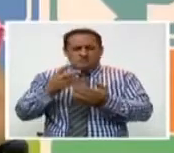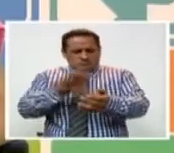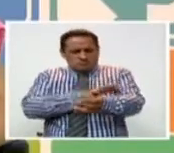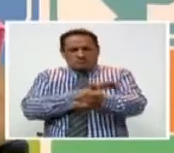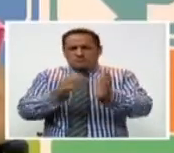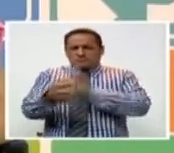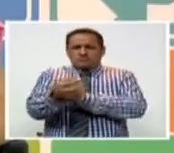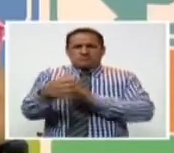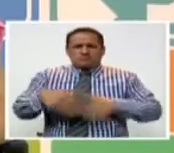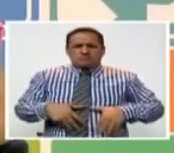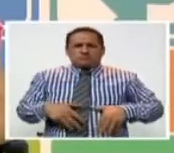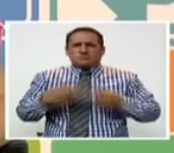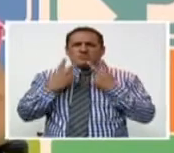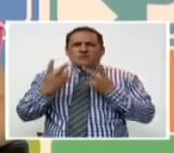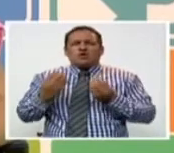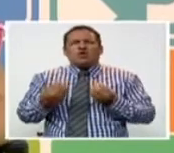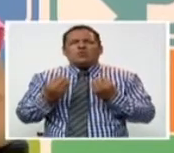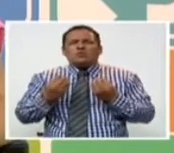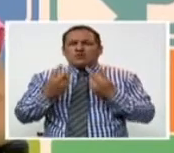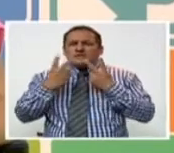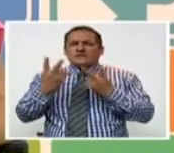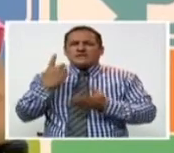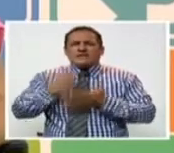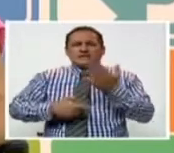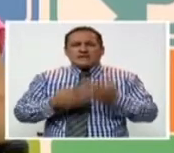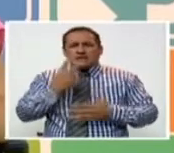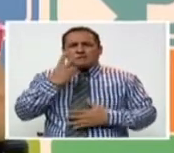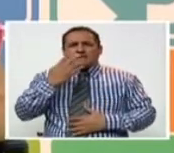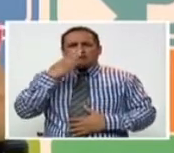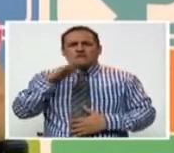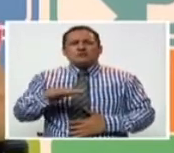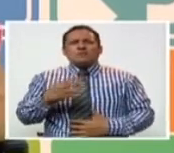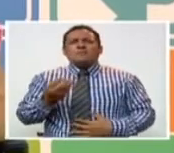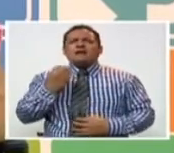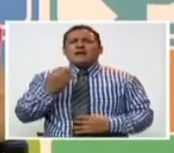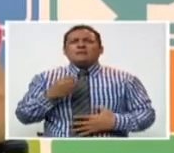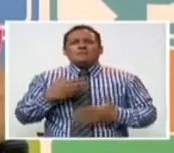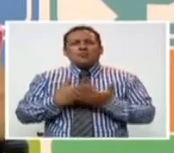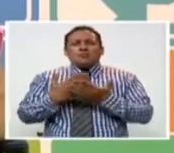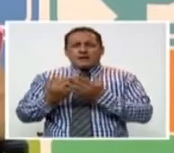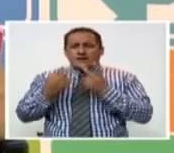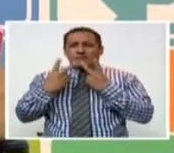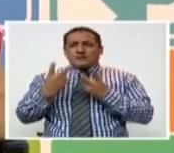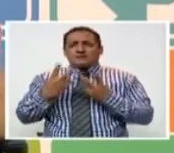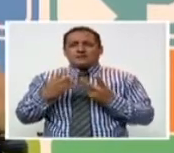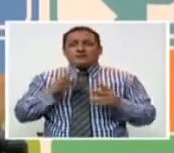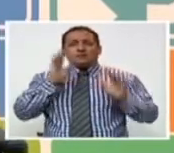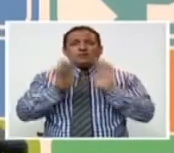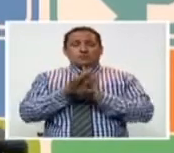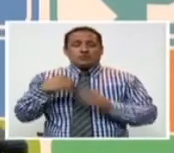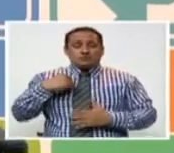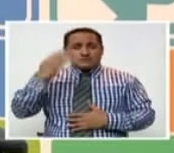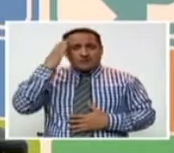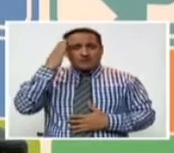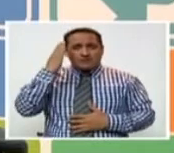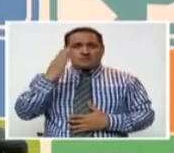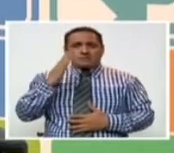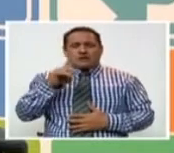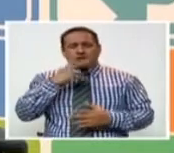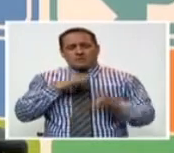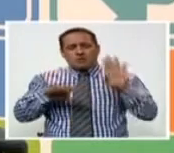síntomas o al menos algo que se presente en el niño para poder detectar si, o sea, al menos para tener